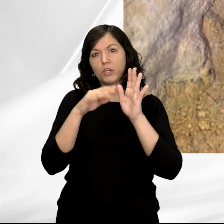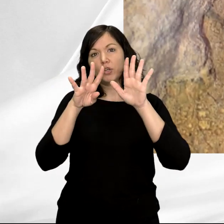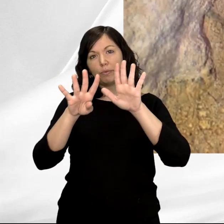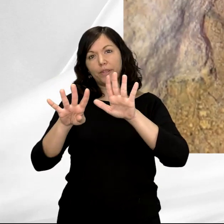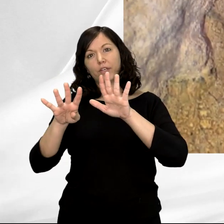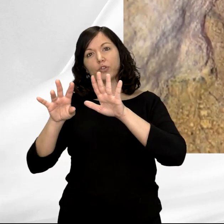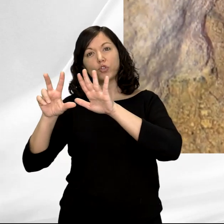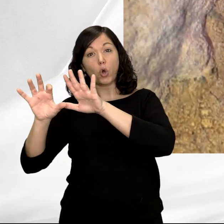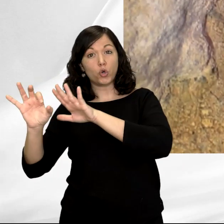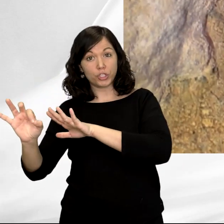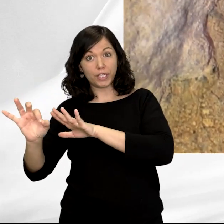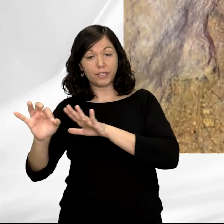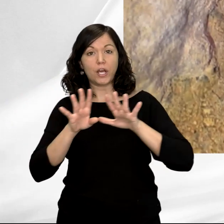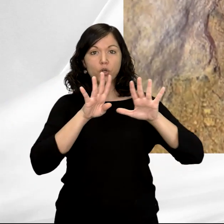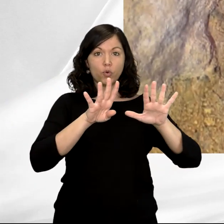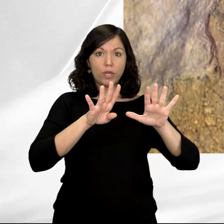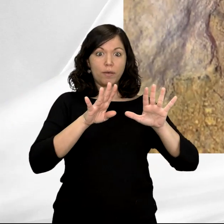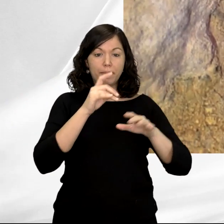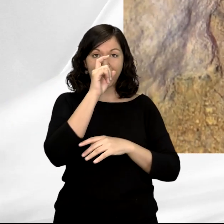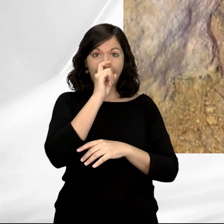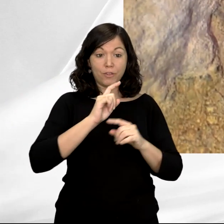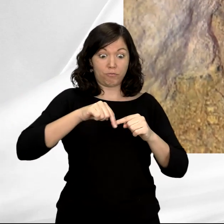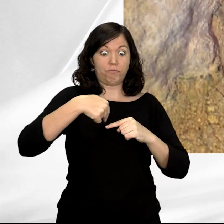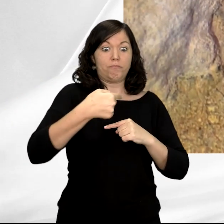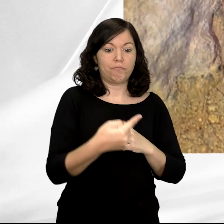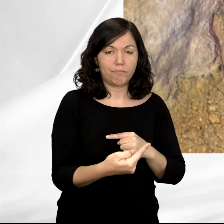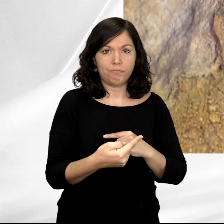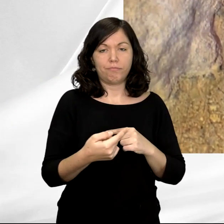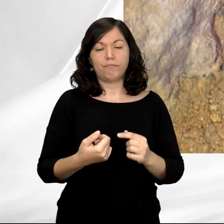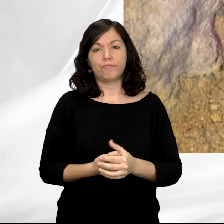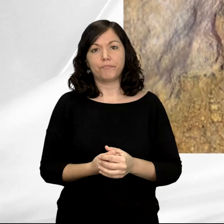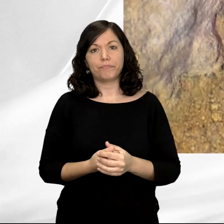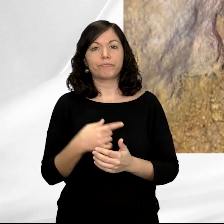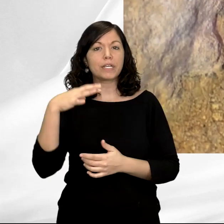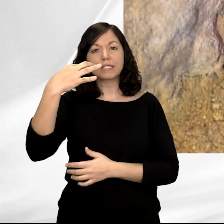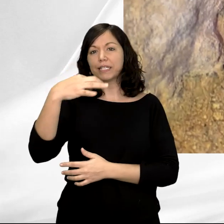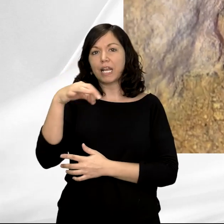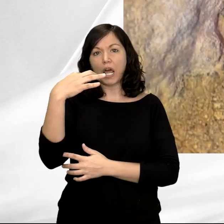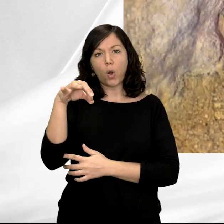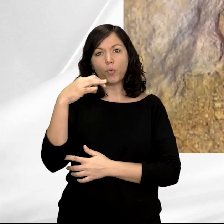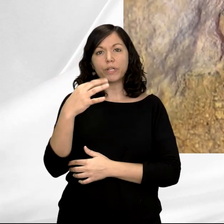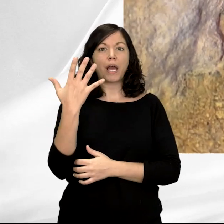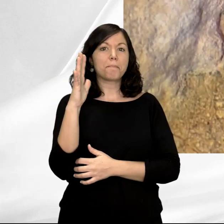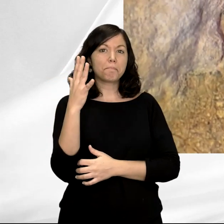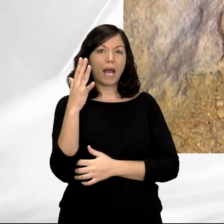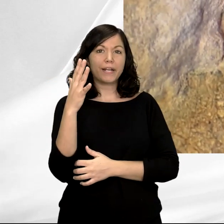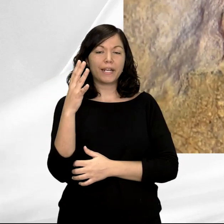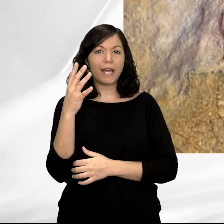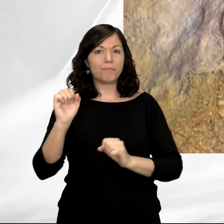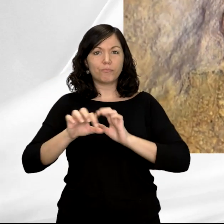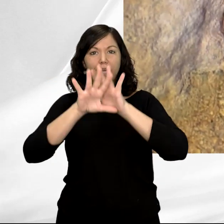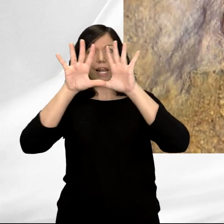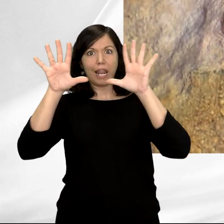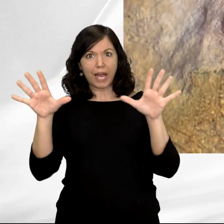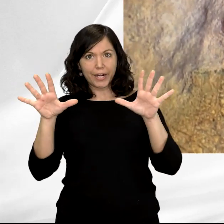es decir, 12 años después del descubrimiento de la cueva. A día de hoy podríamos considerarla la única mano neta, clara,